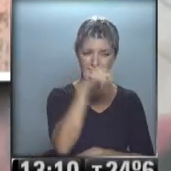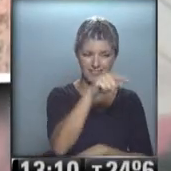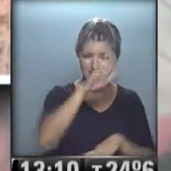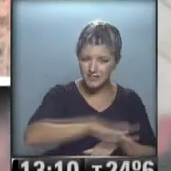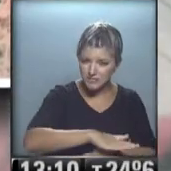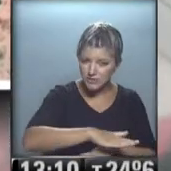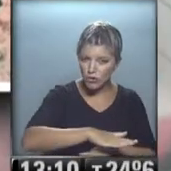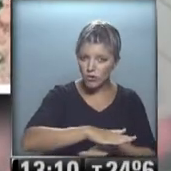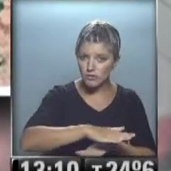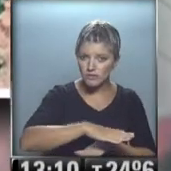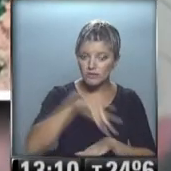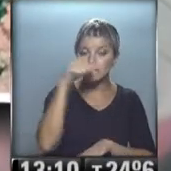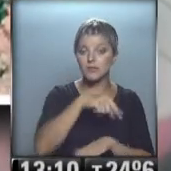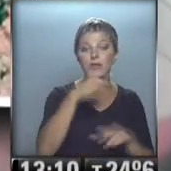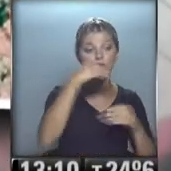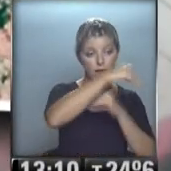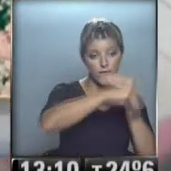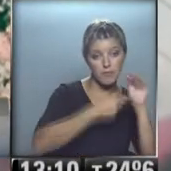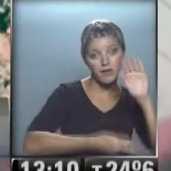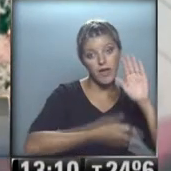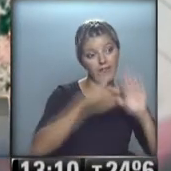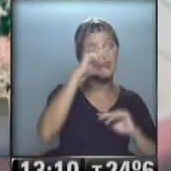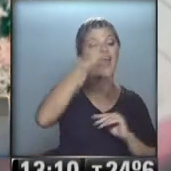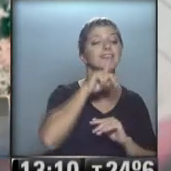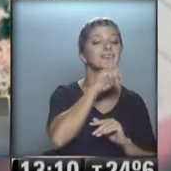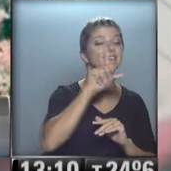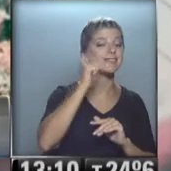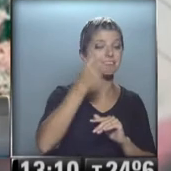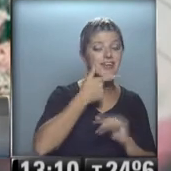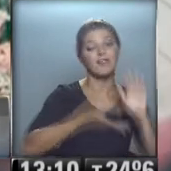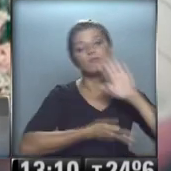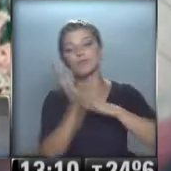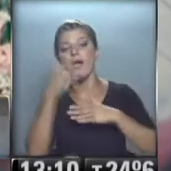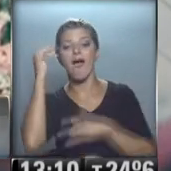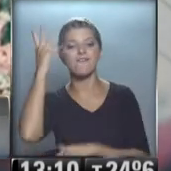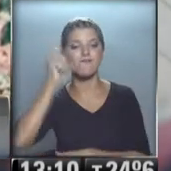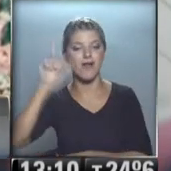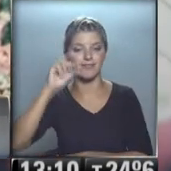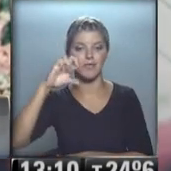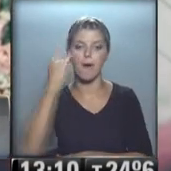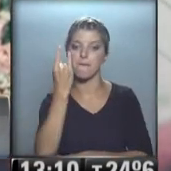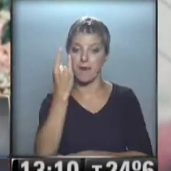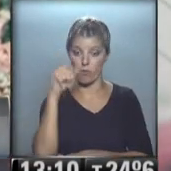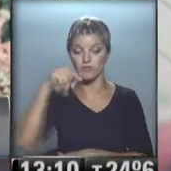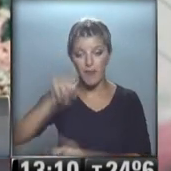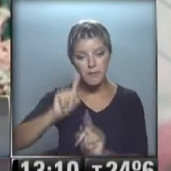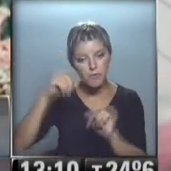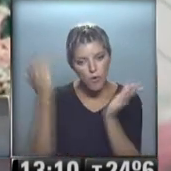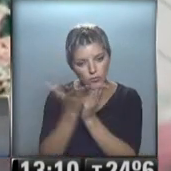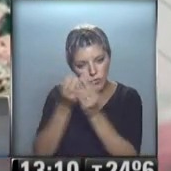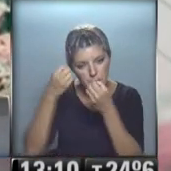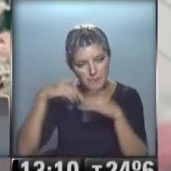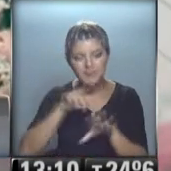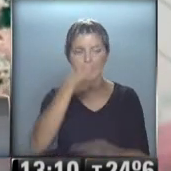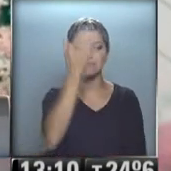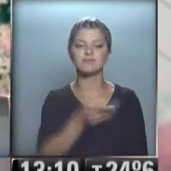fotografía abandona junto a su familia a las Antillas y se traslada a la ciudad francesa de Pau donde comienzan sus estudios quien es nuestro personaje